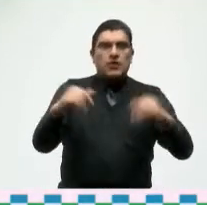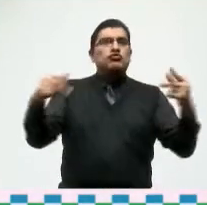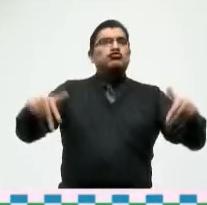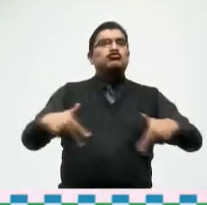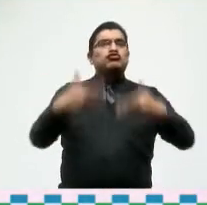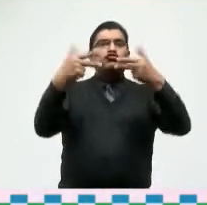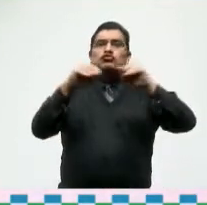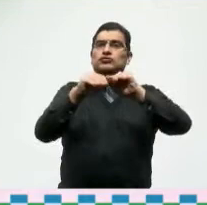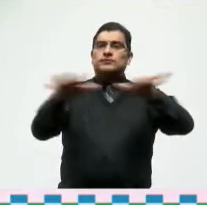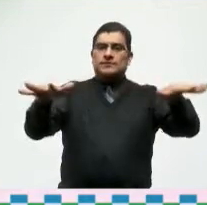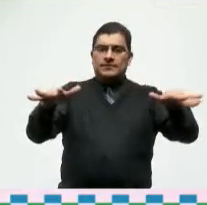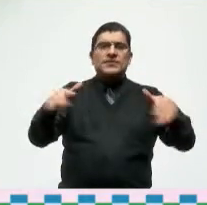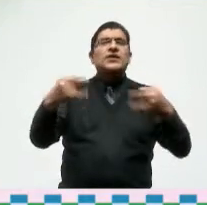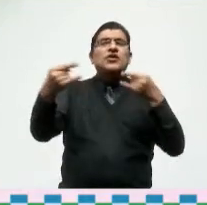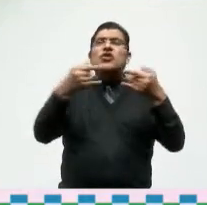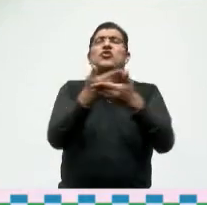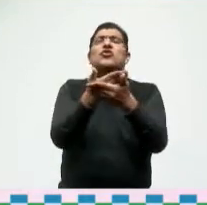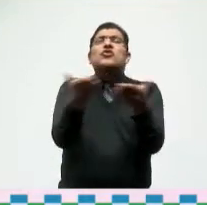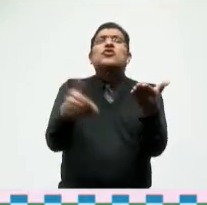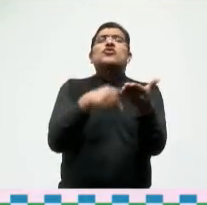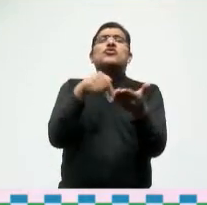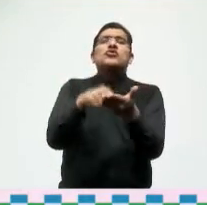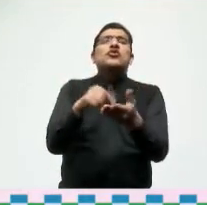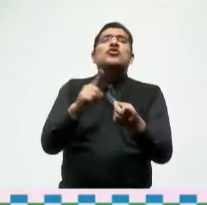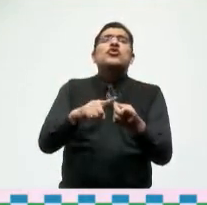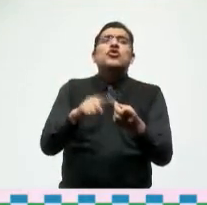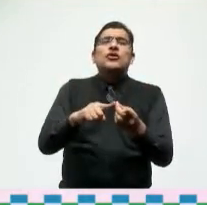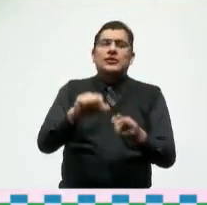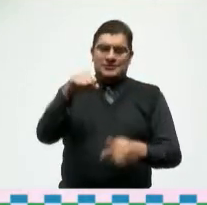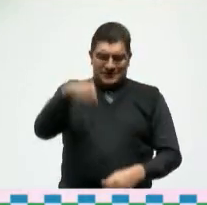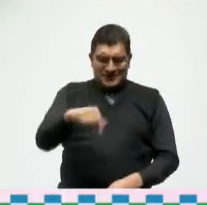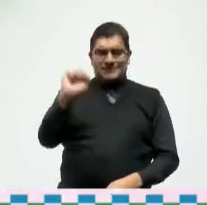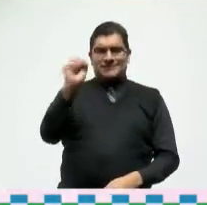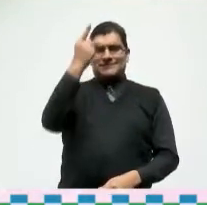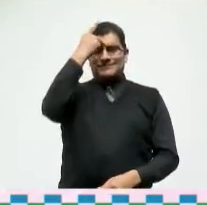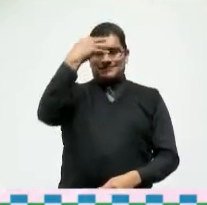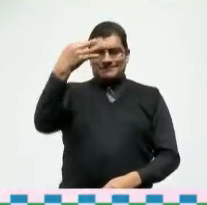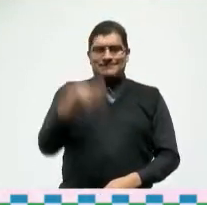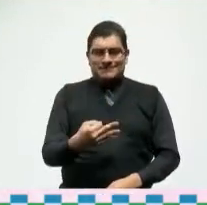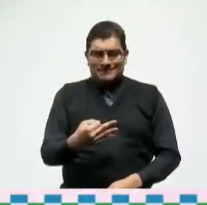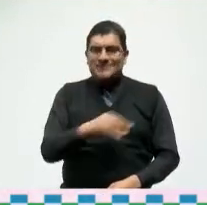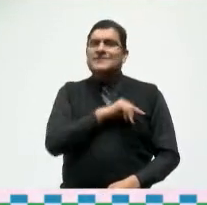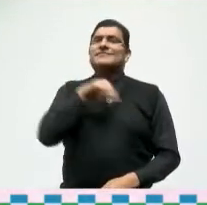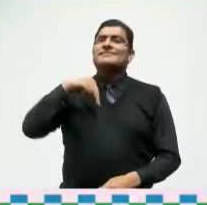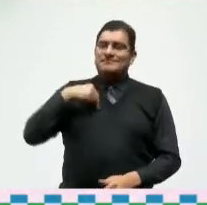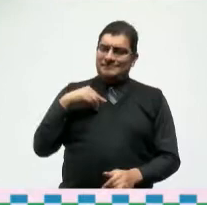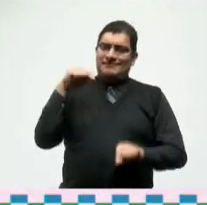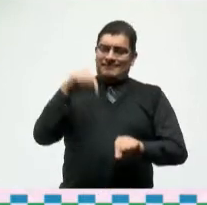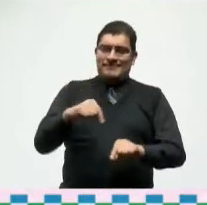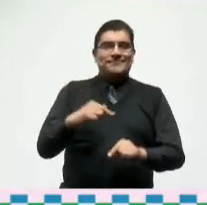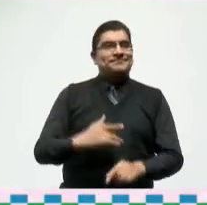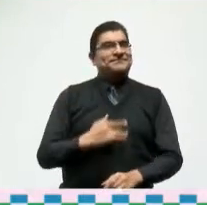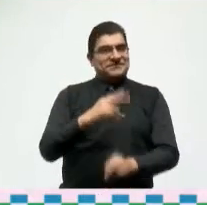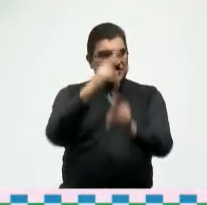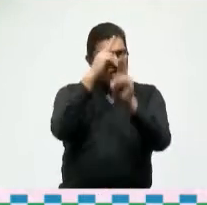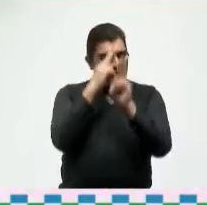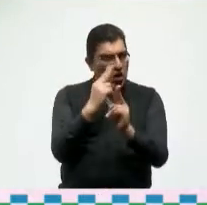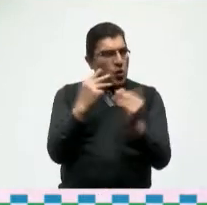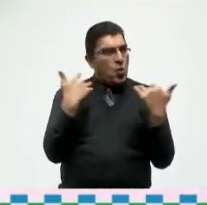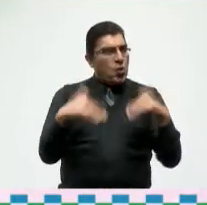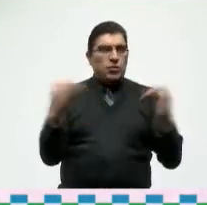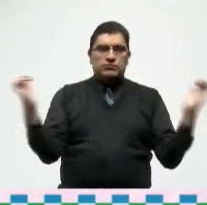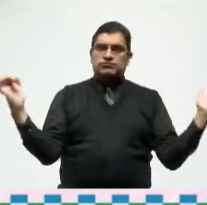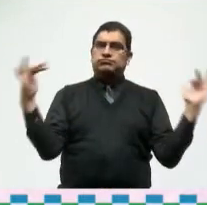plataforma desde reitero nuestro estado San Luis Potosí que tenemos el privilegio y el honor